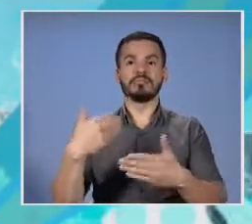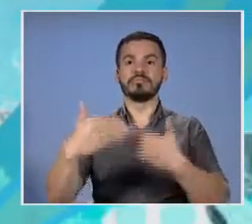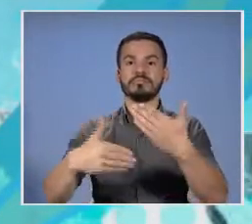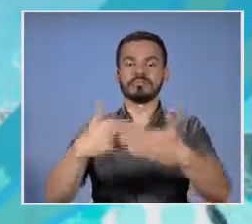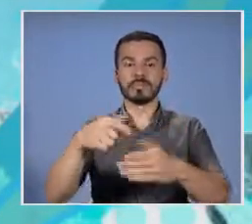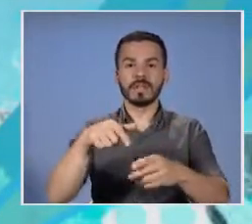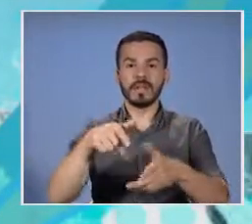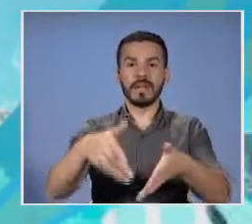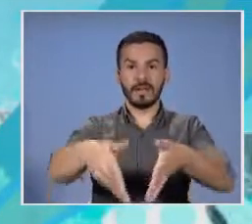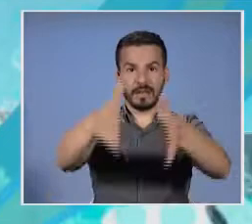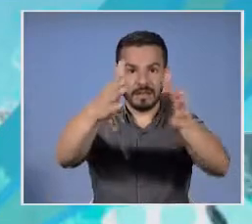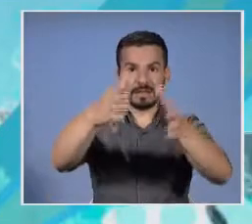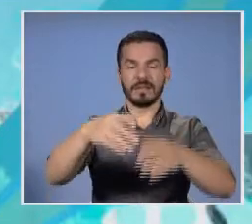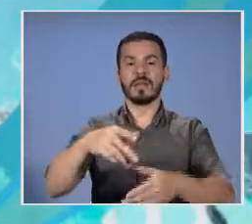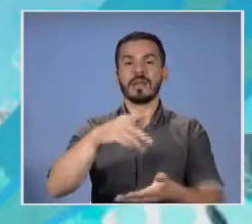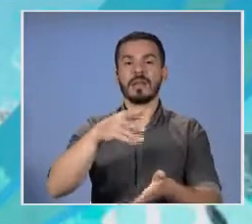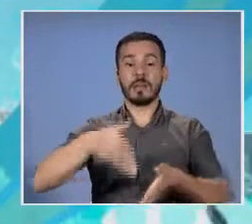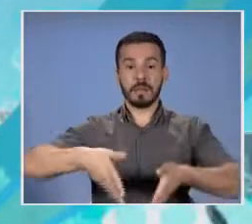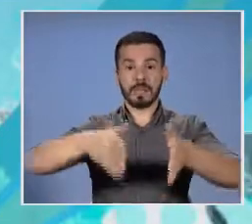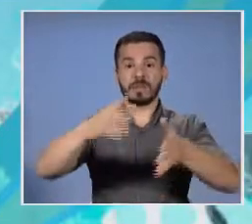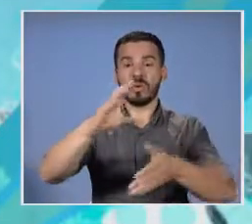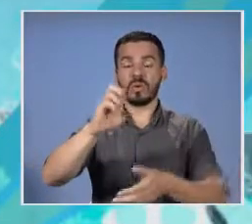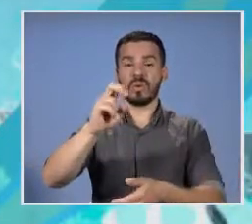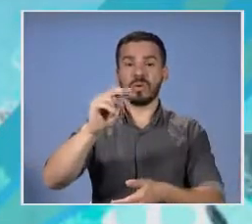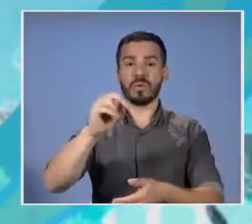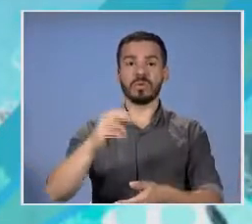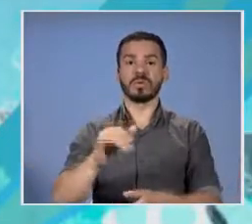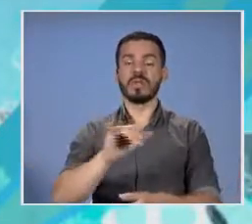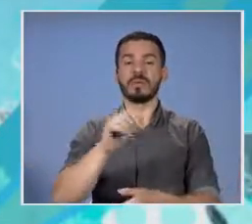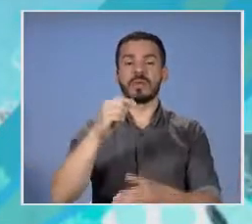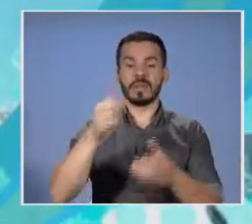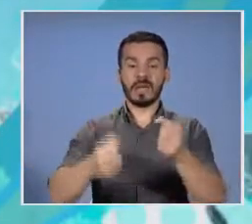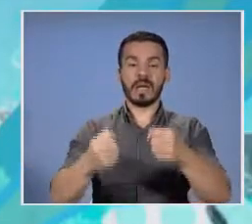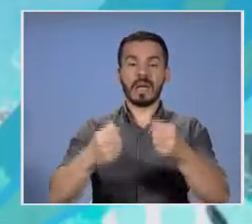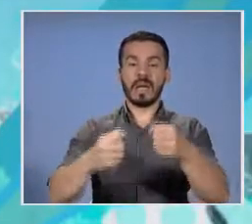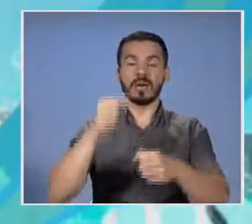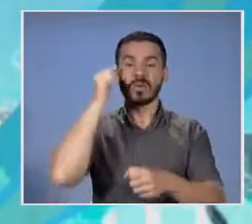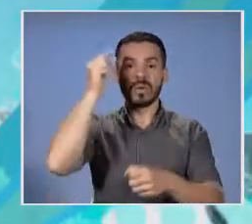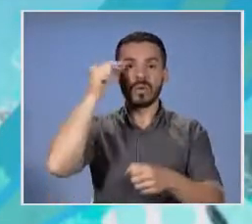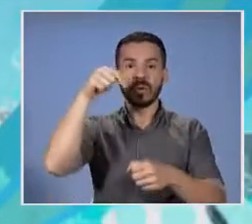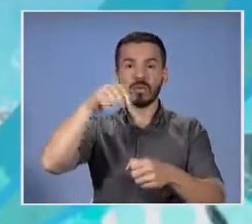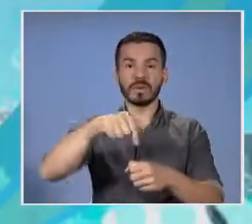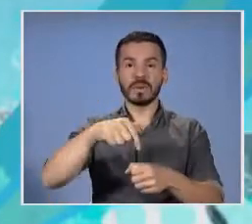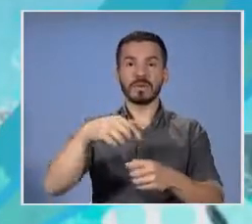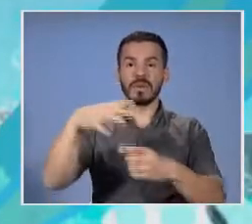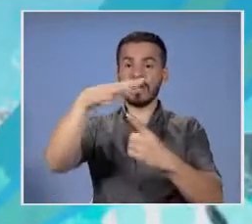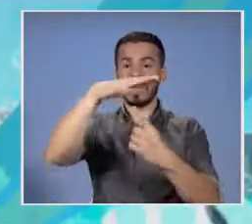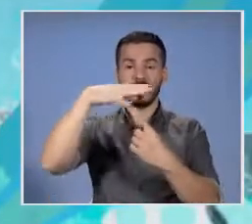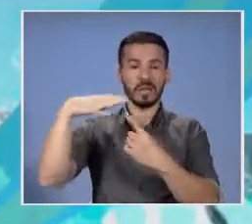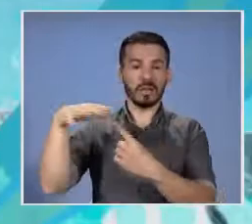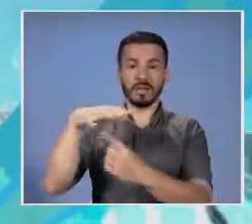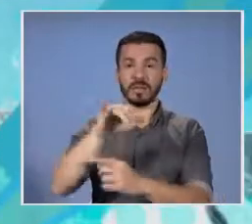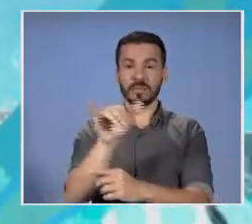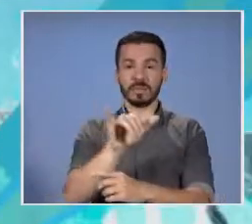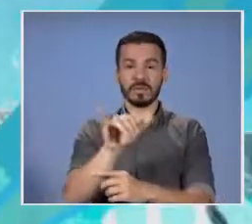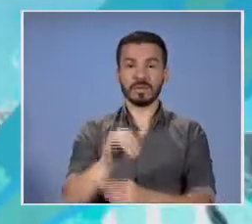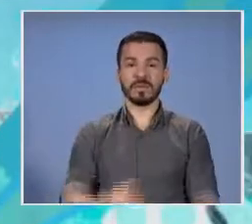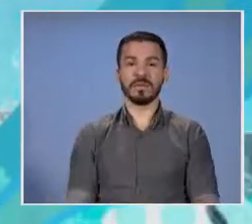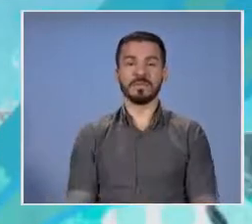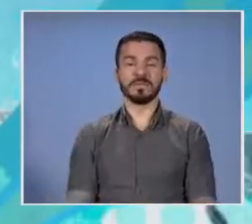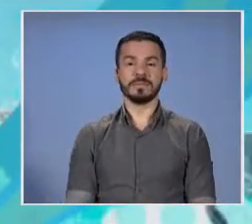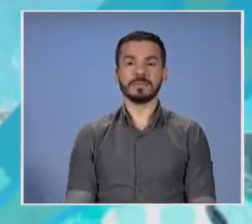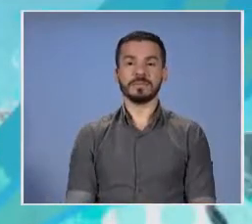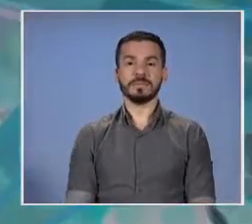acá en el paseo Colón. También vehículos de gobierno, están pasando helicópteros en este